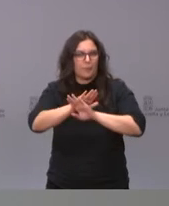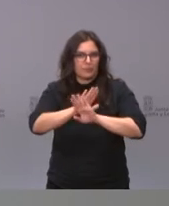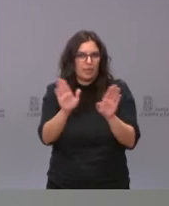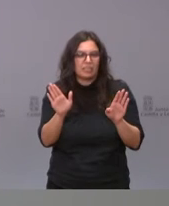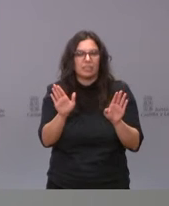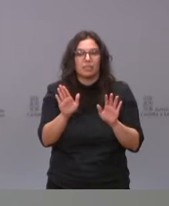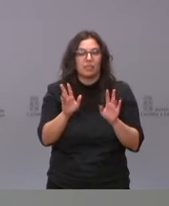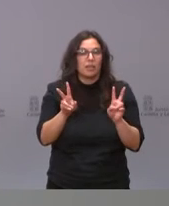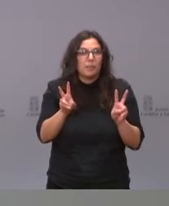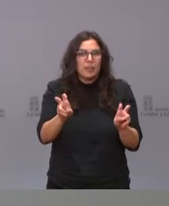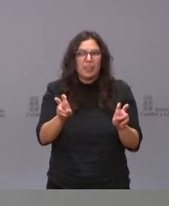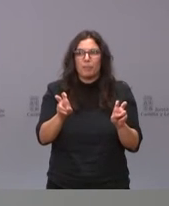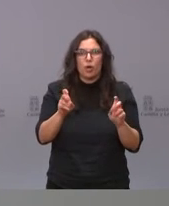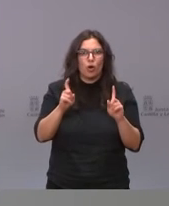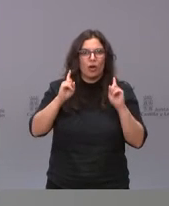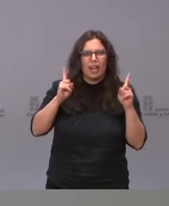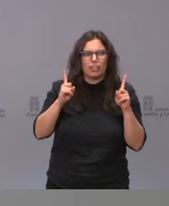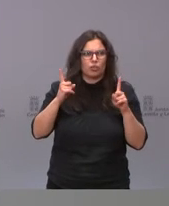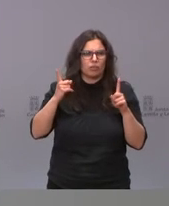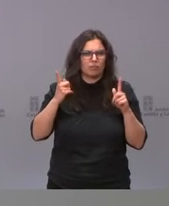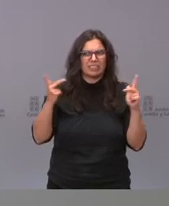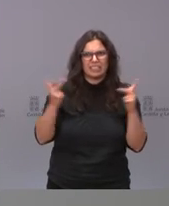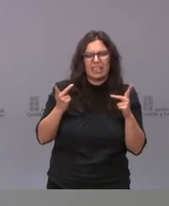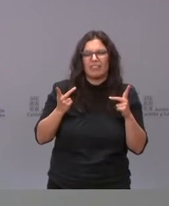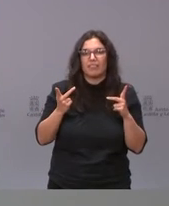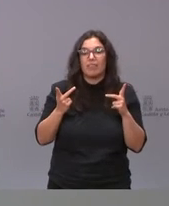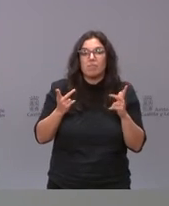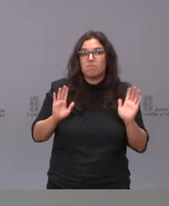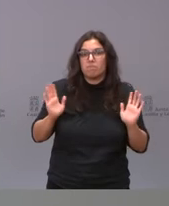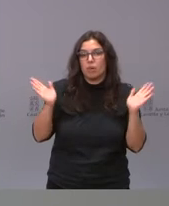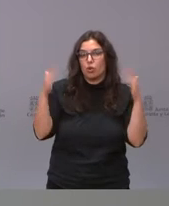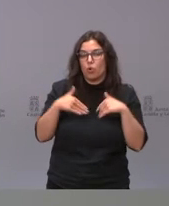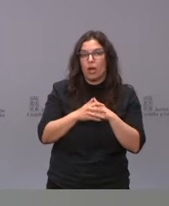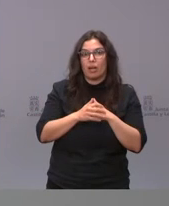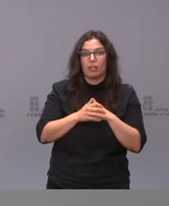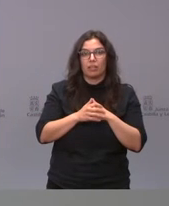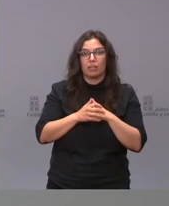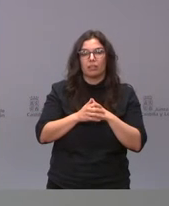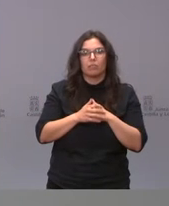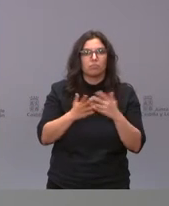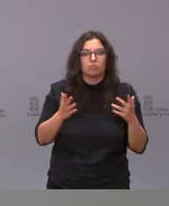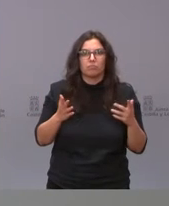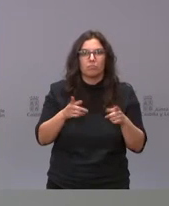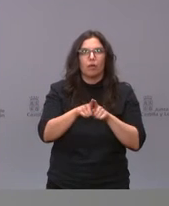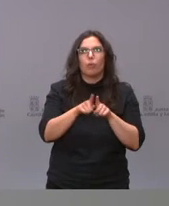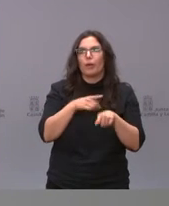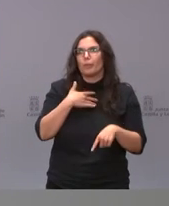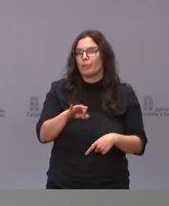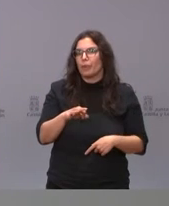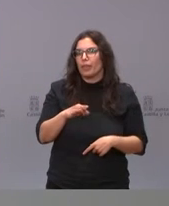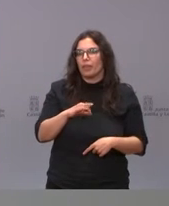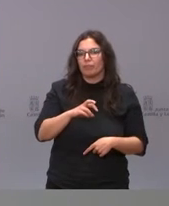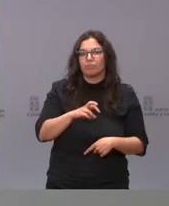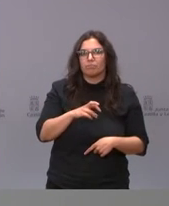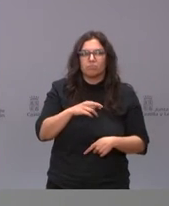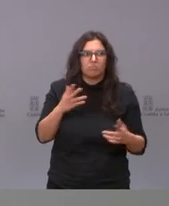no hay casos importantes ni siquiera de reacciones adversas un poco más más serias que